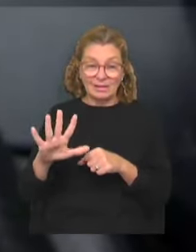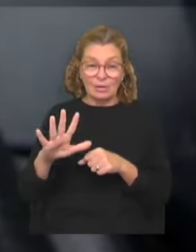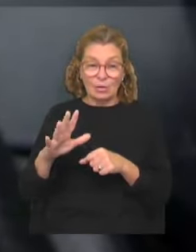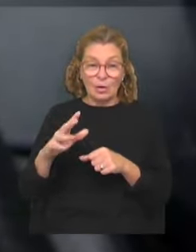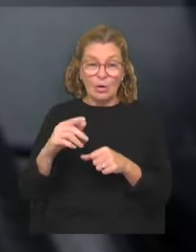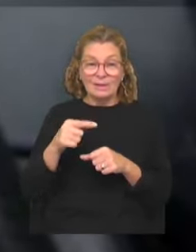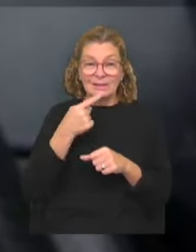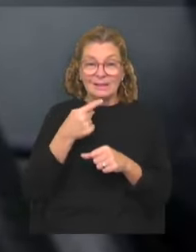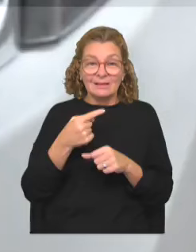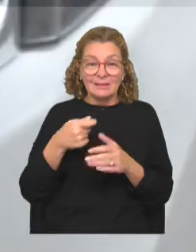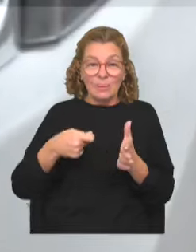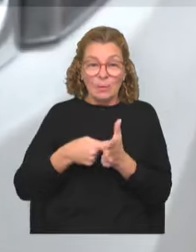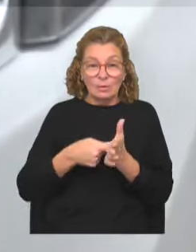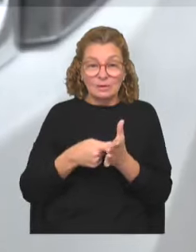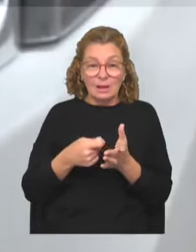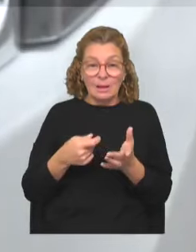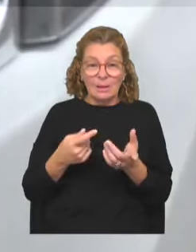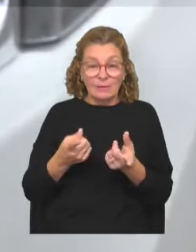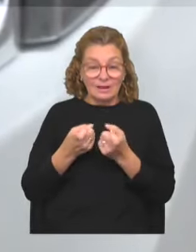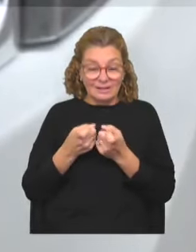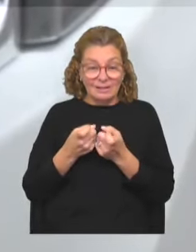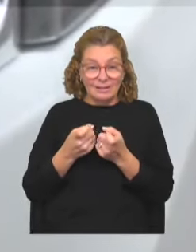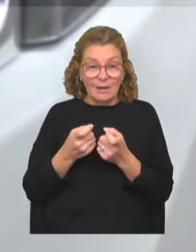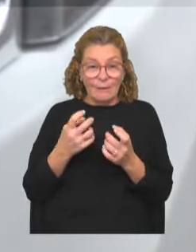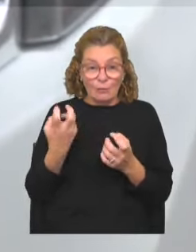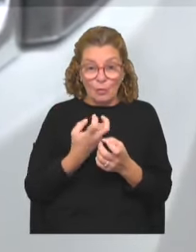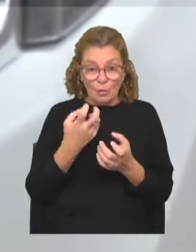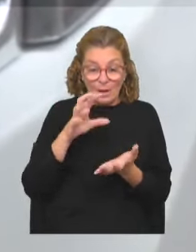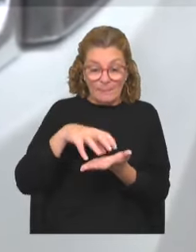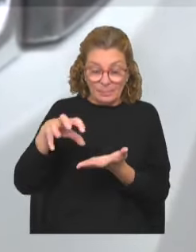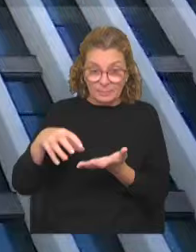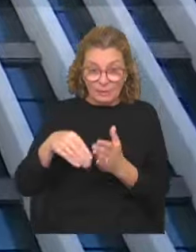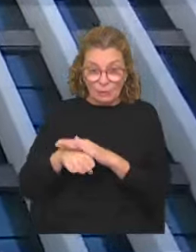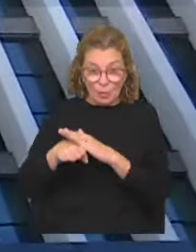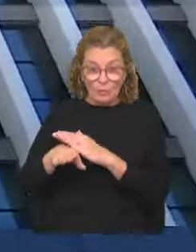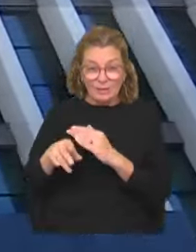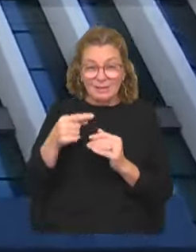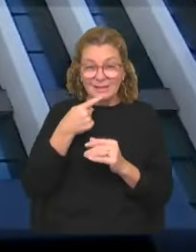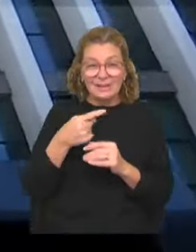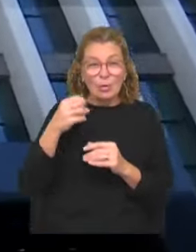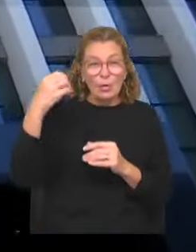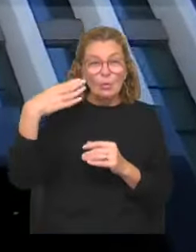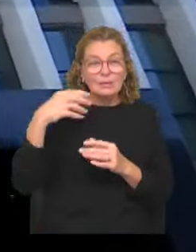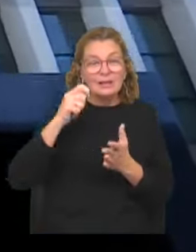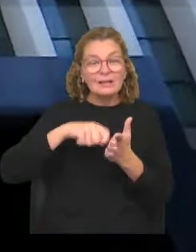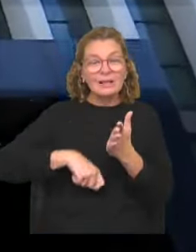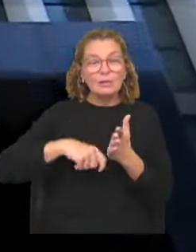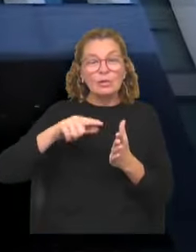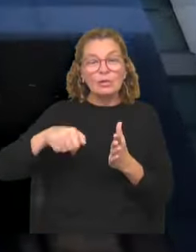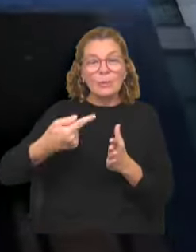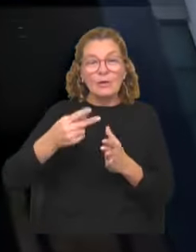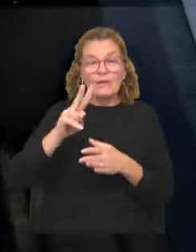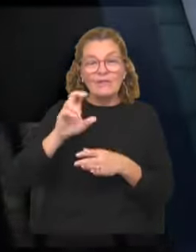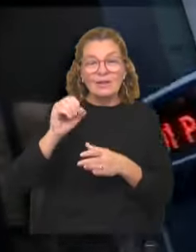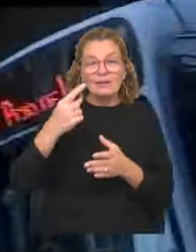servicio sin necesidad busca mejorar la fluidez del acceso a los puntos de carga y según precisó la UTE la sanción correrá después de los